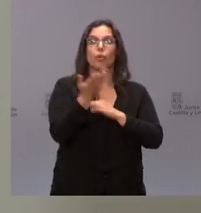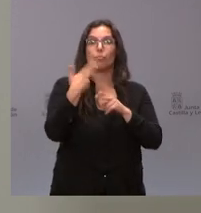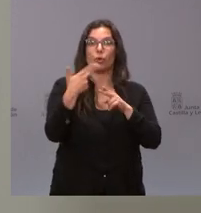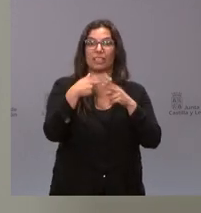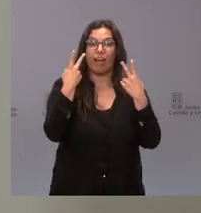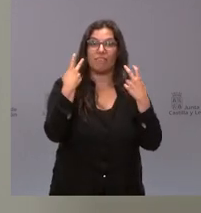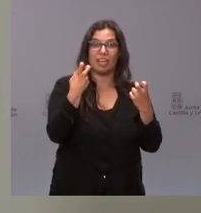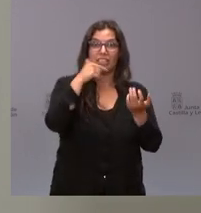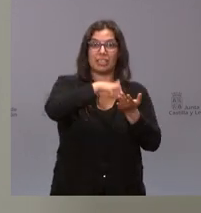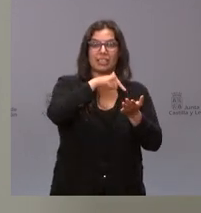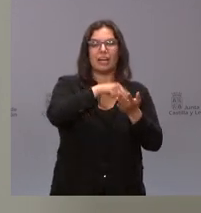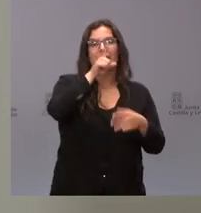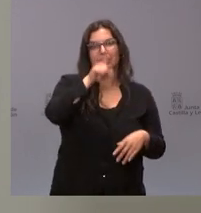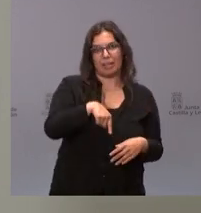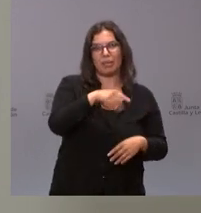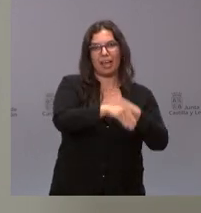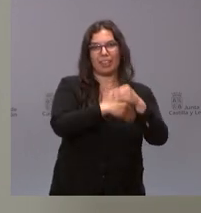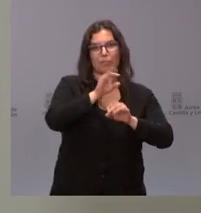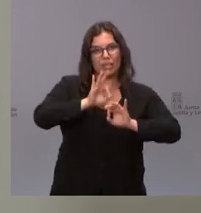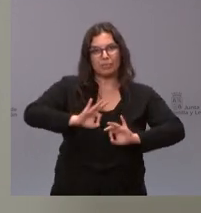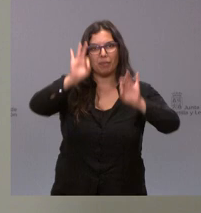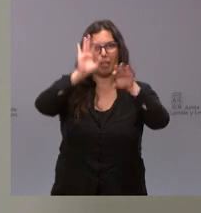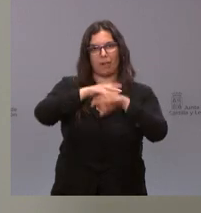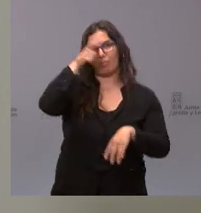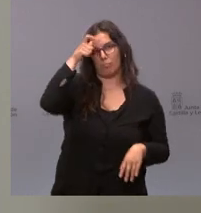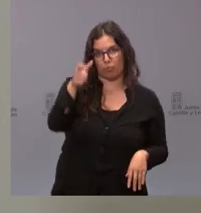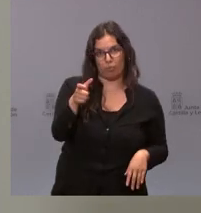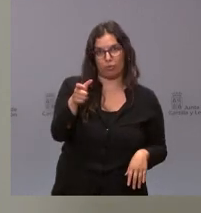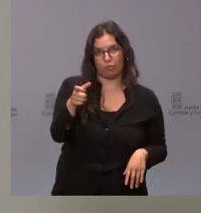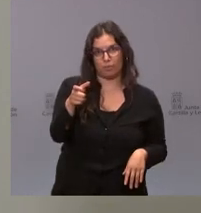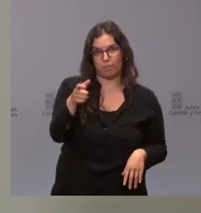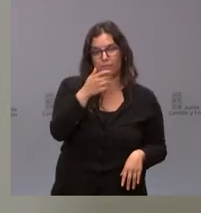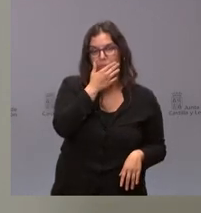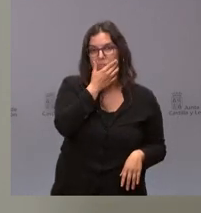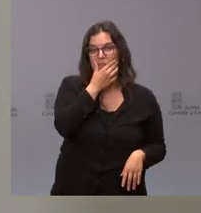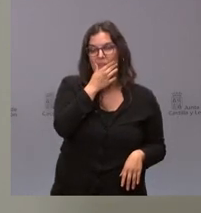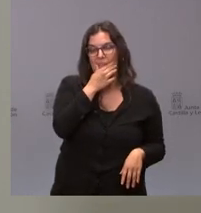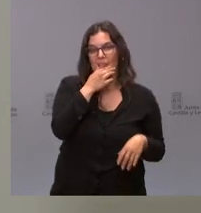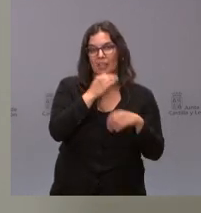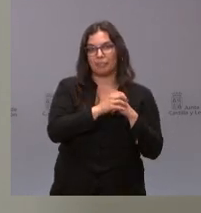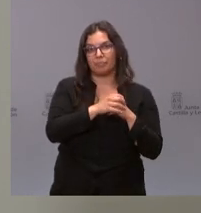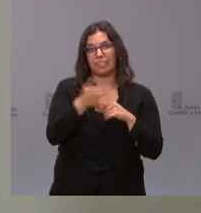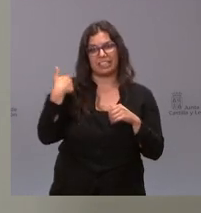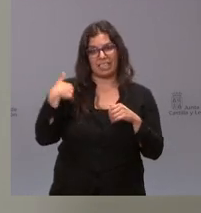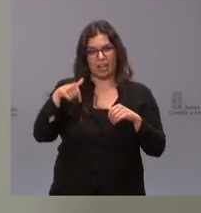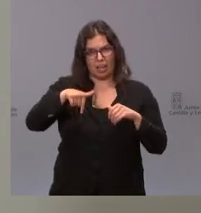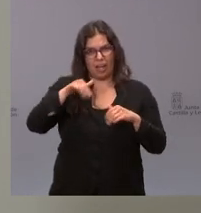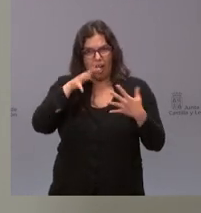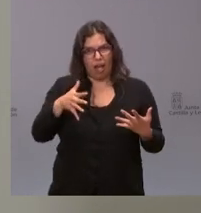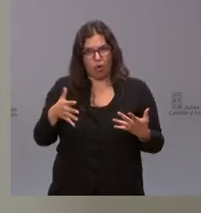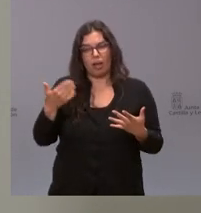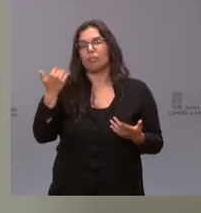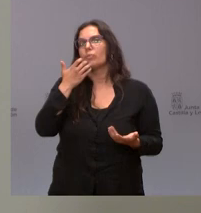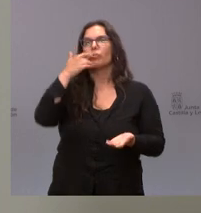fiscales también tenemos un tratamiento diferenciado hacia el mundo rural lo tenemos ya vigente en este momento en el